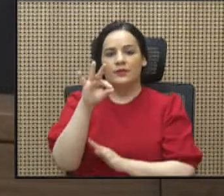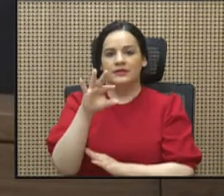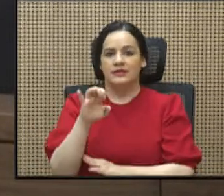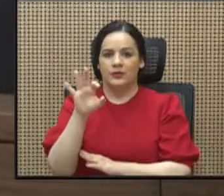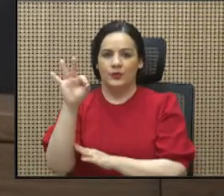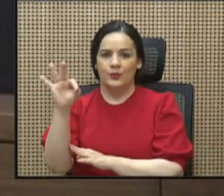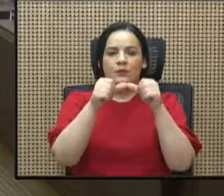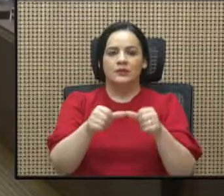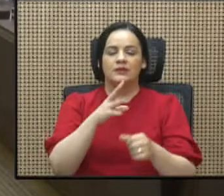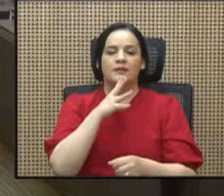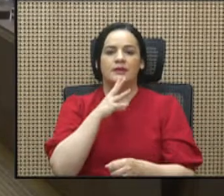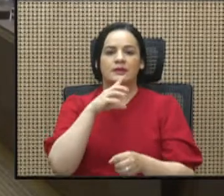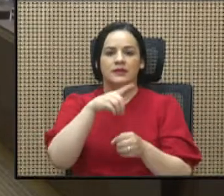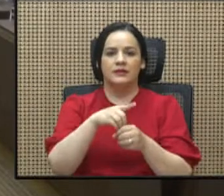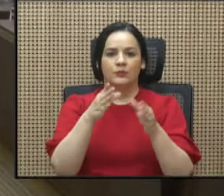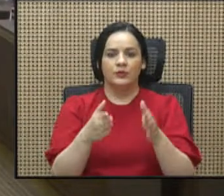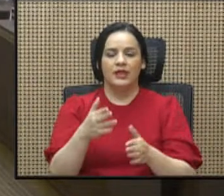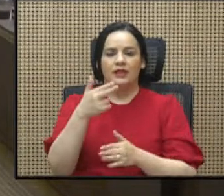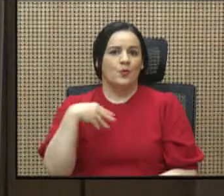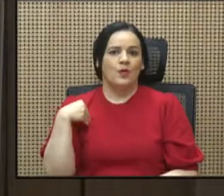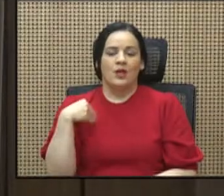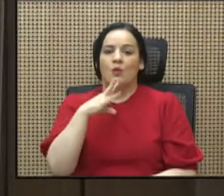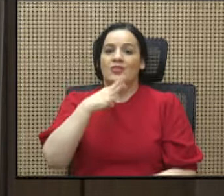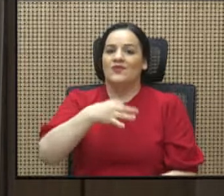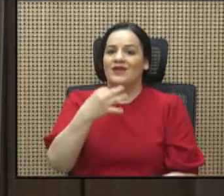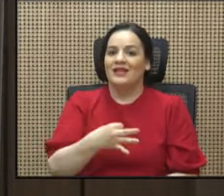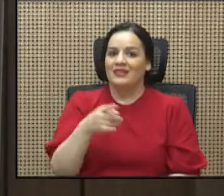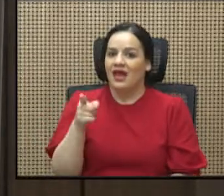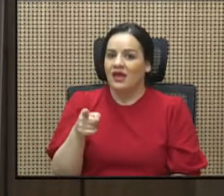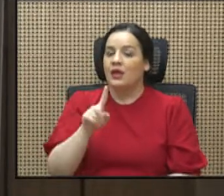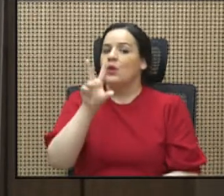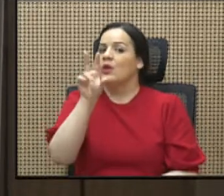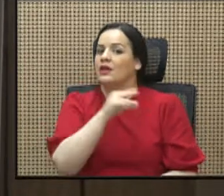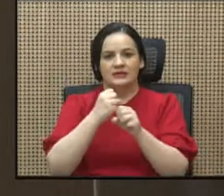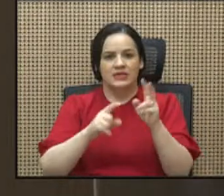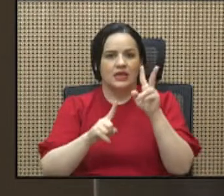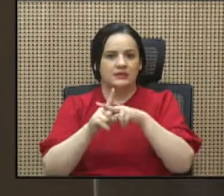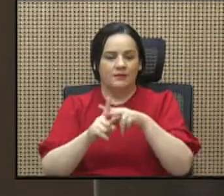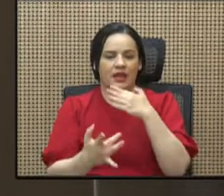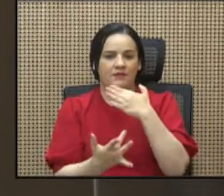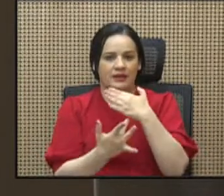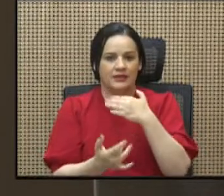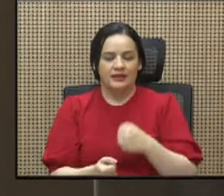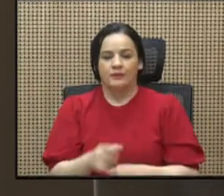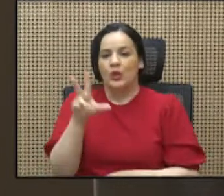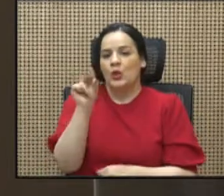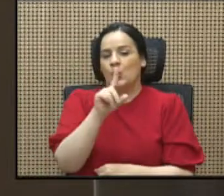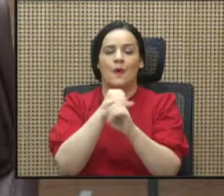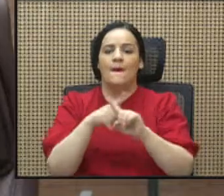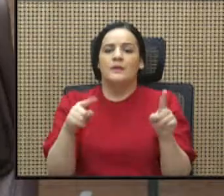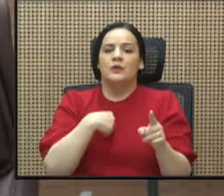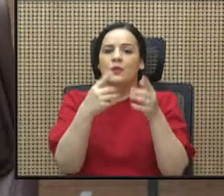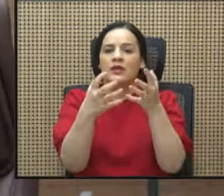Aprovechamiento Sostenible de la Pesca de Camarón en Costa Rica los integrantes de la Comisión de Asuntos Agropecuarios remitieron al plenario